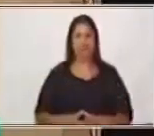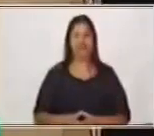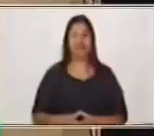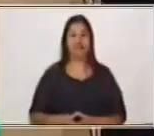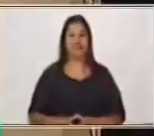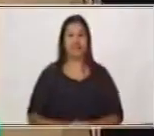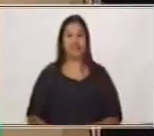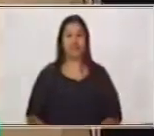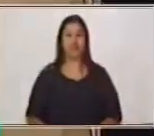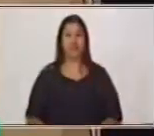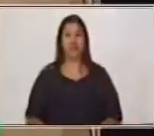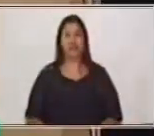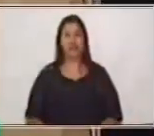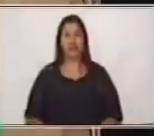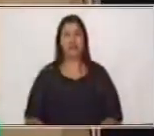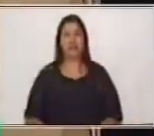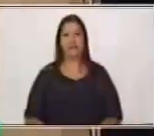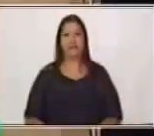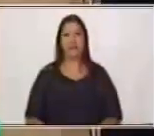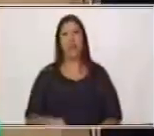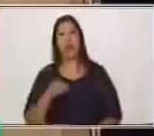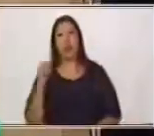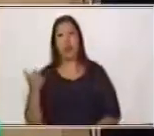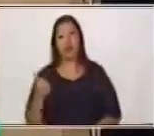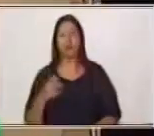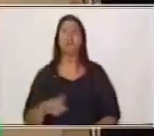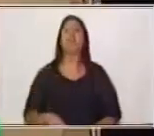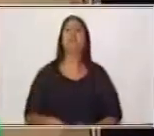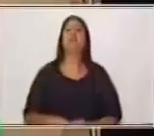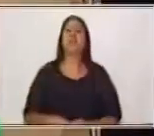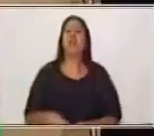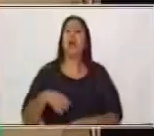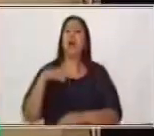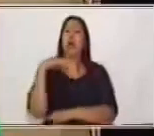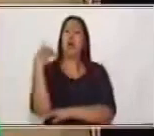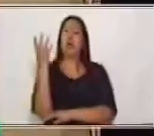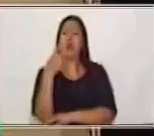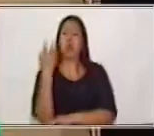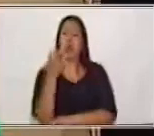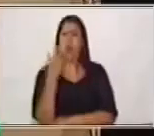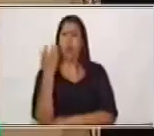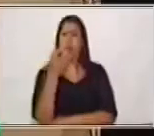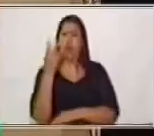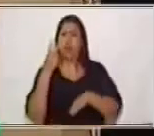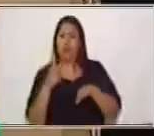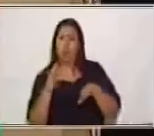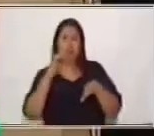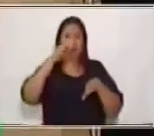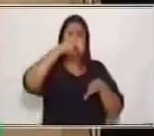Nuestra siguiente frase que dice, los bomberos abordaron un...